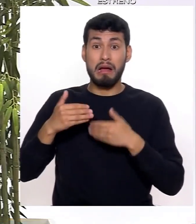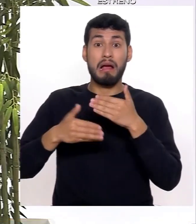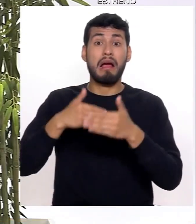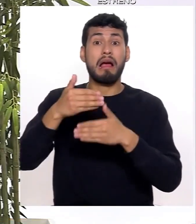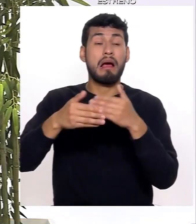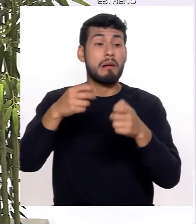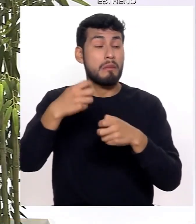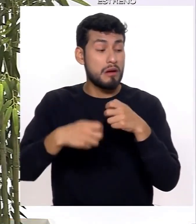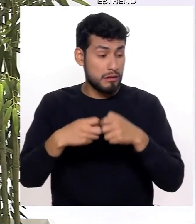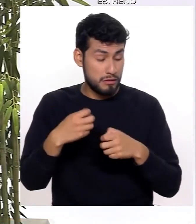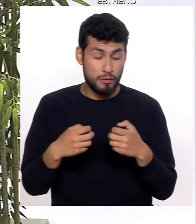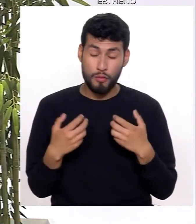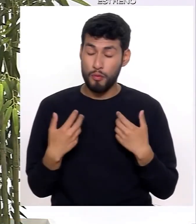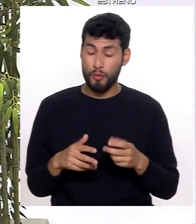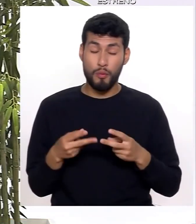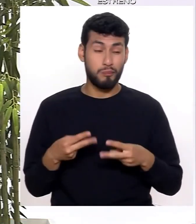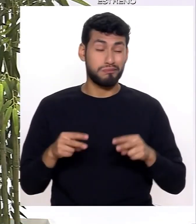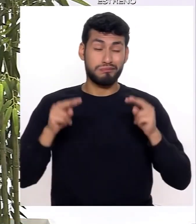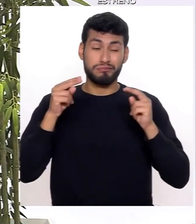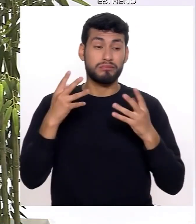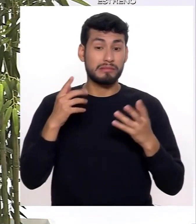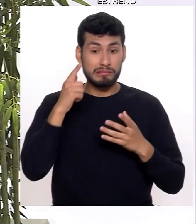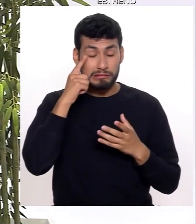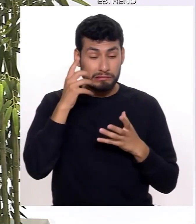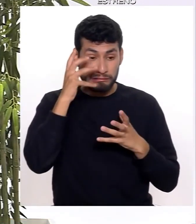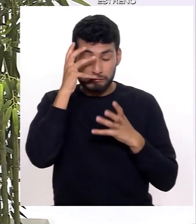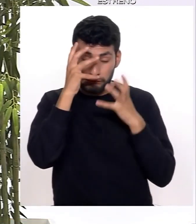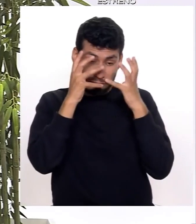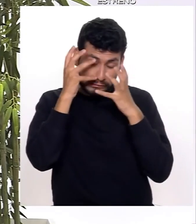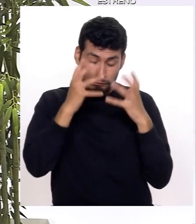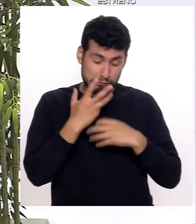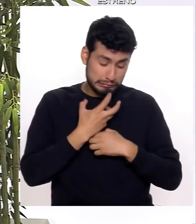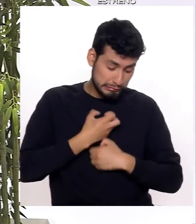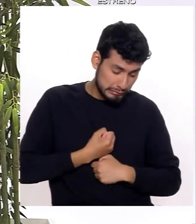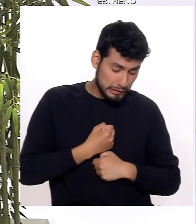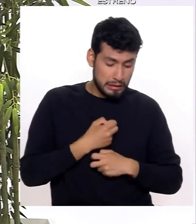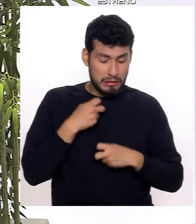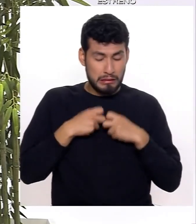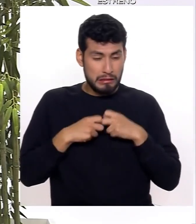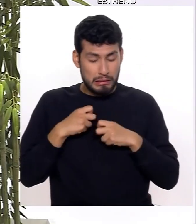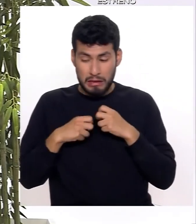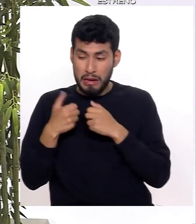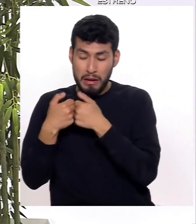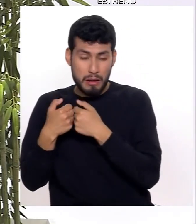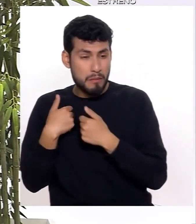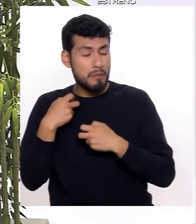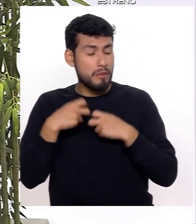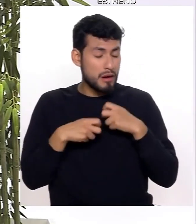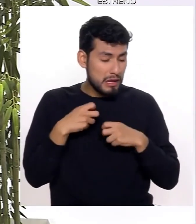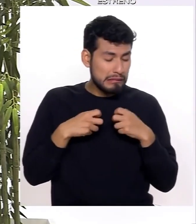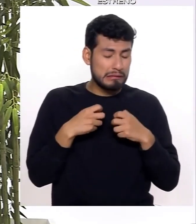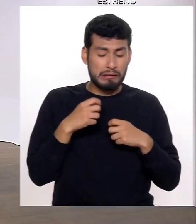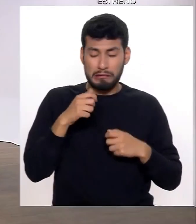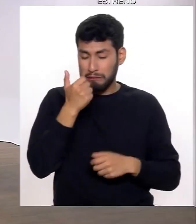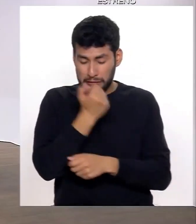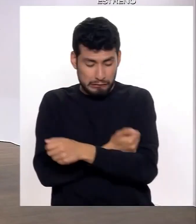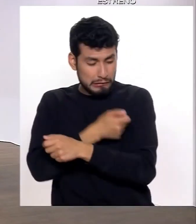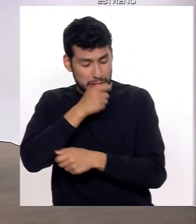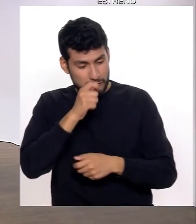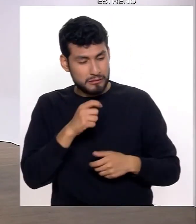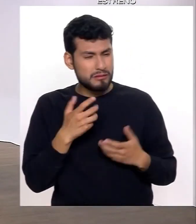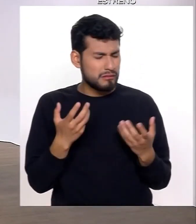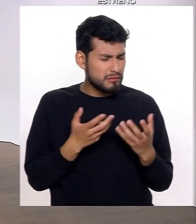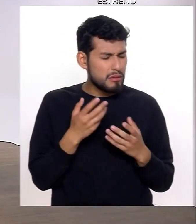es muy alta y son problemas de ansiedad, depresión, problemas de pareja, problemas de drogas, ¿no? Como